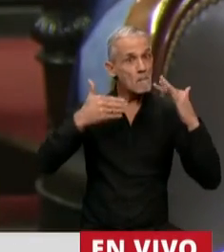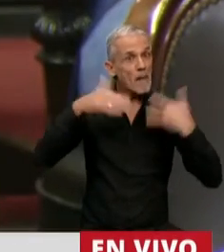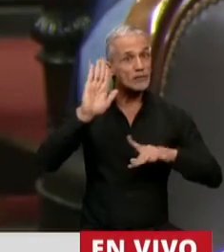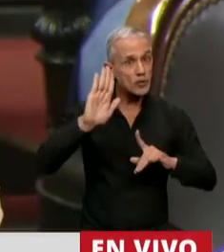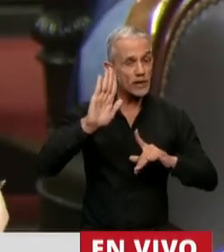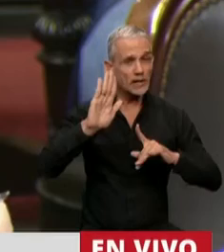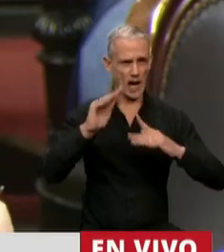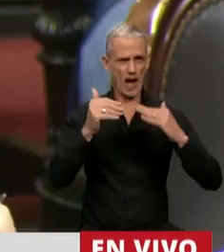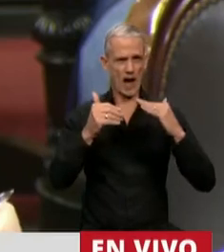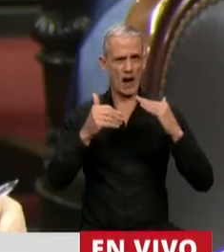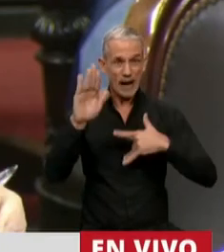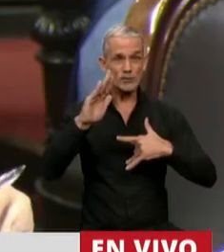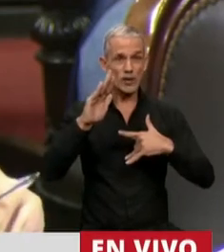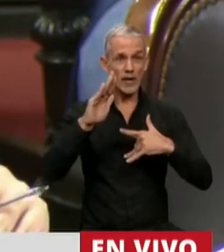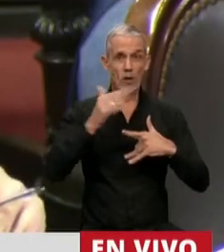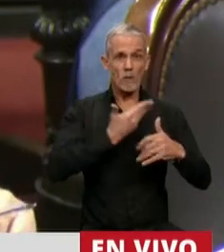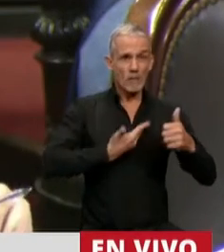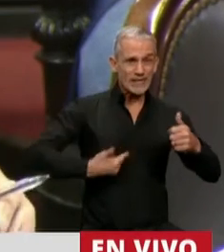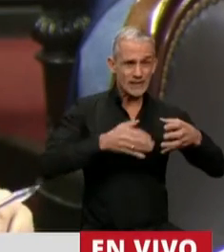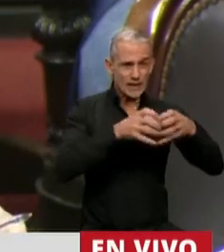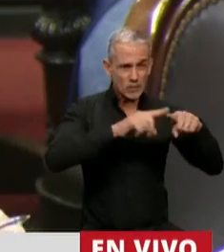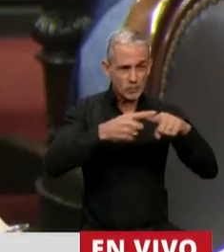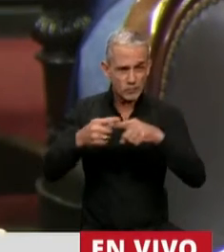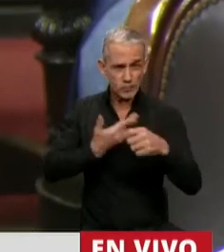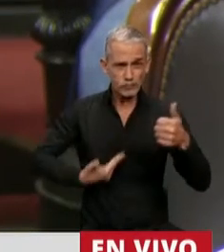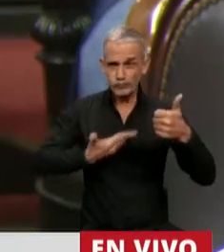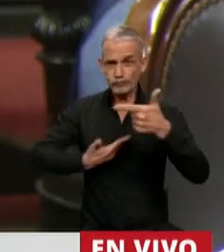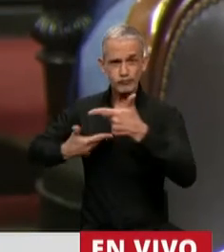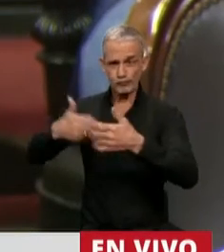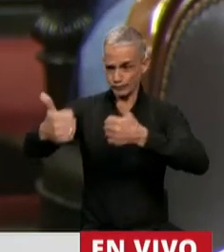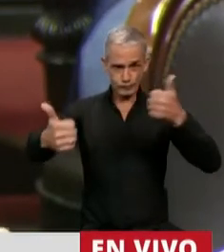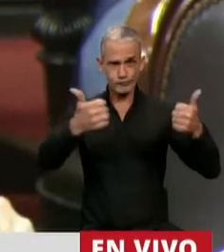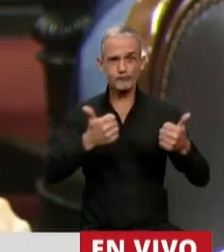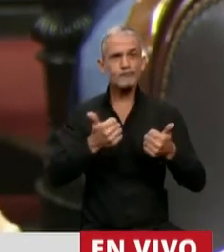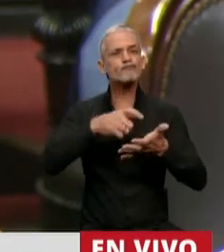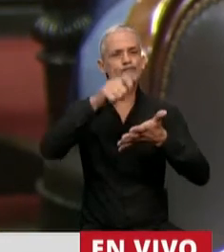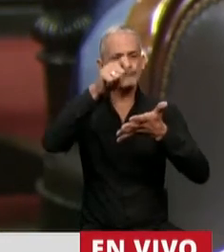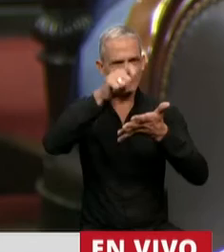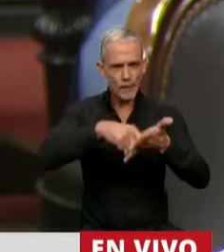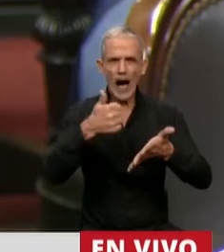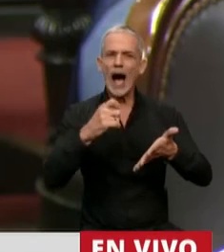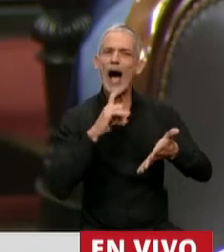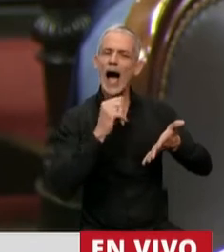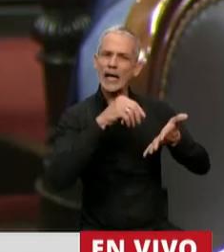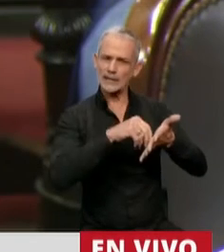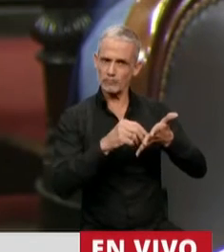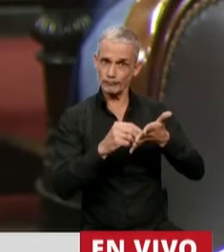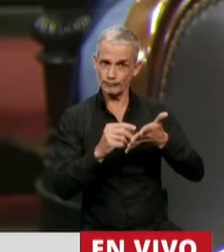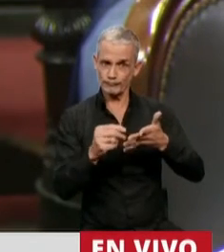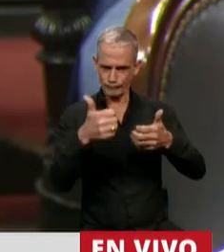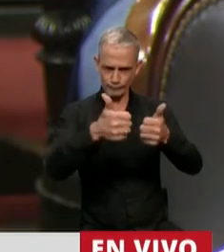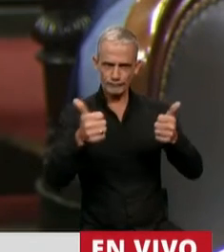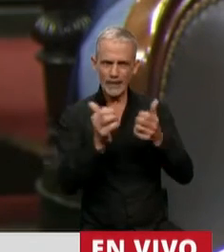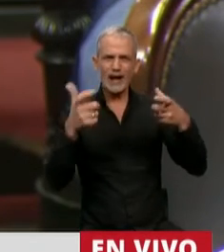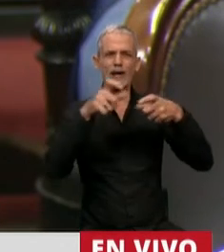de los presidentes de bloque que hoy participaron en la reunión de labor